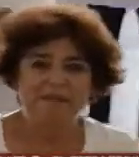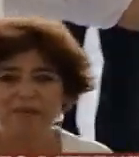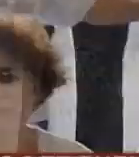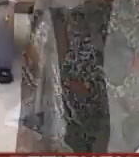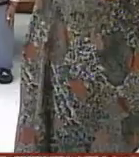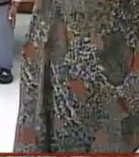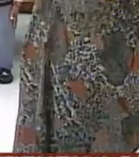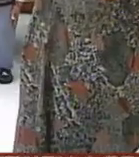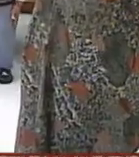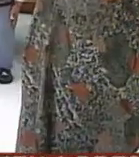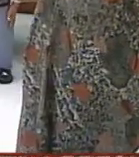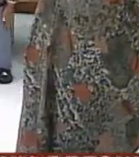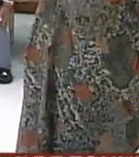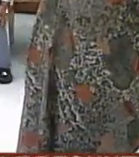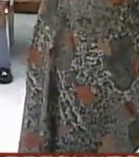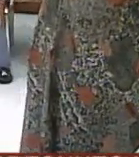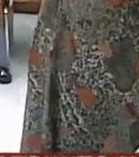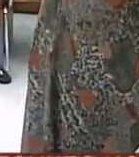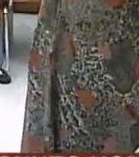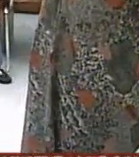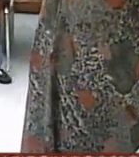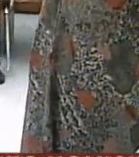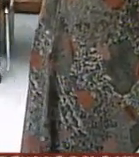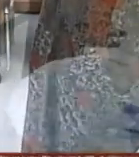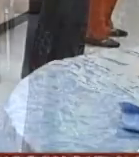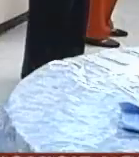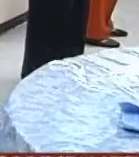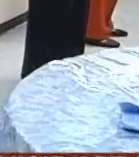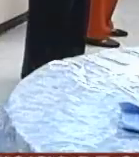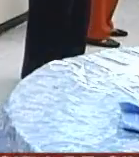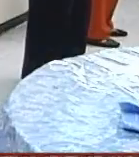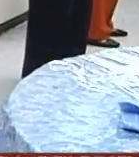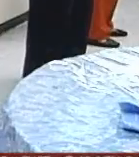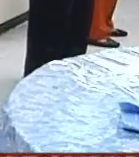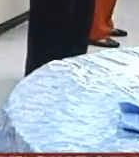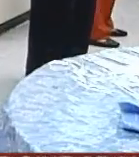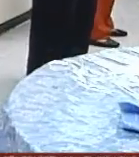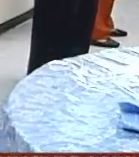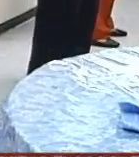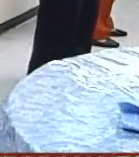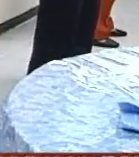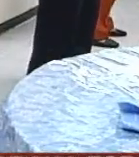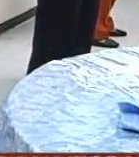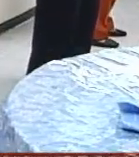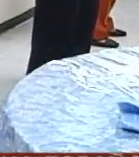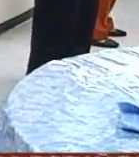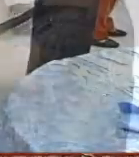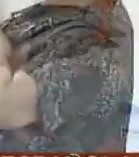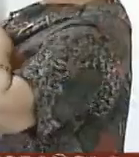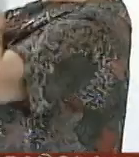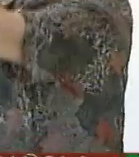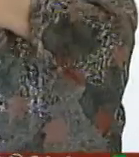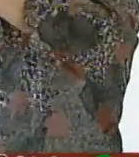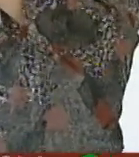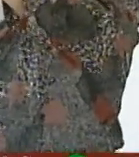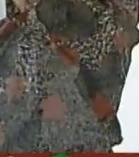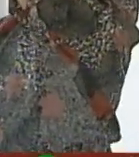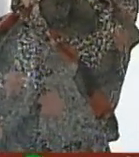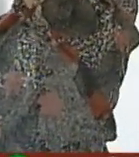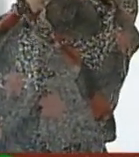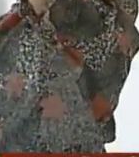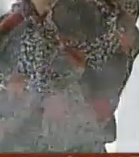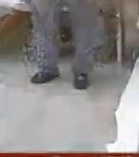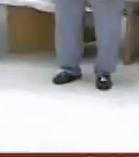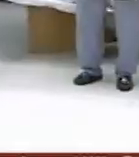discapacidad y 36% presenta alguna limitación debido a que esta cifra aumentará los próximos años un grupo de emprendedores